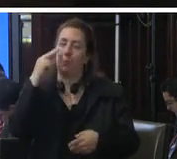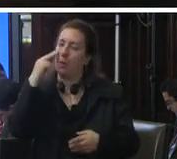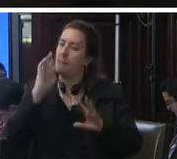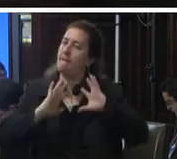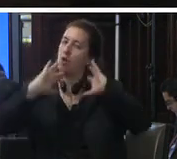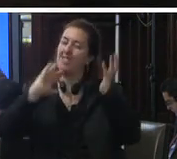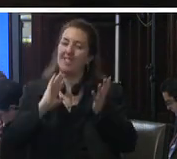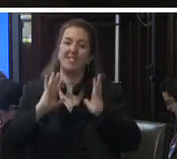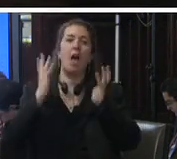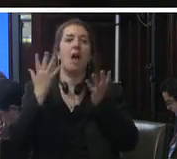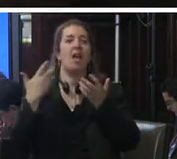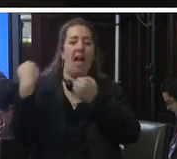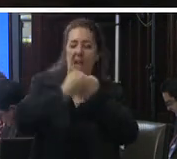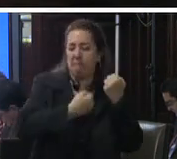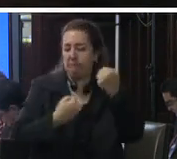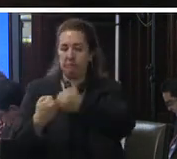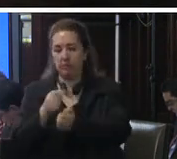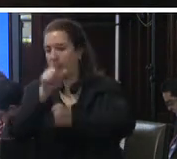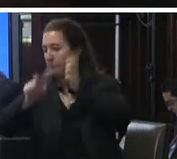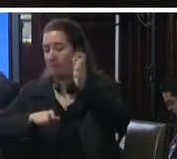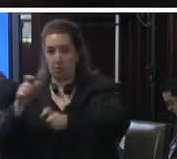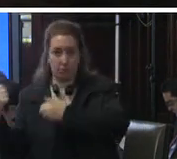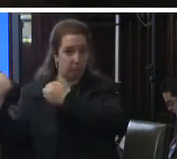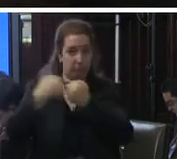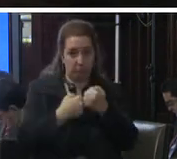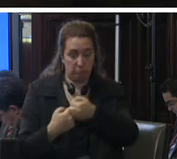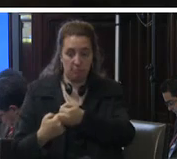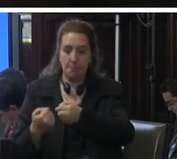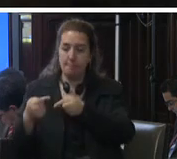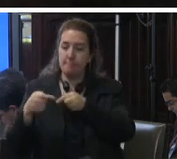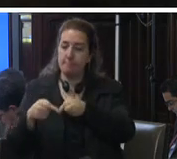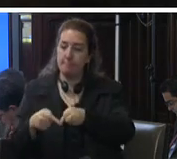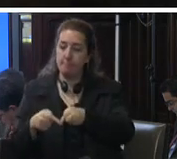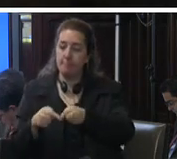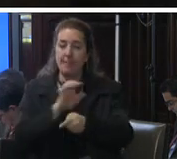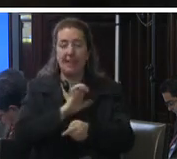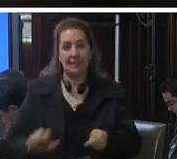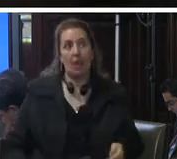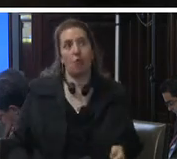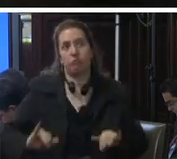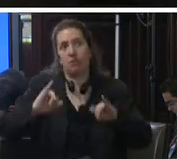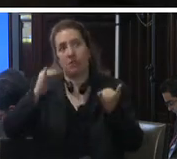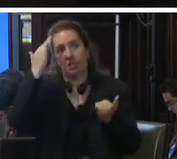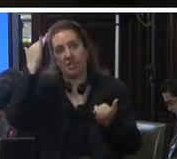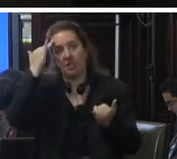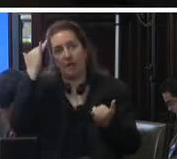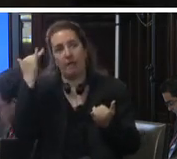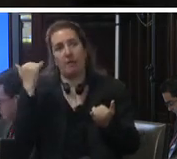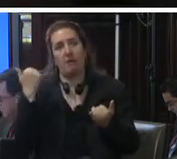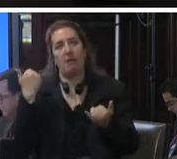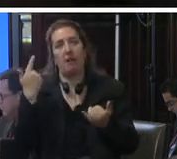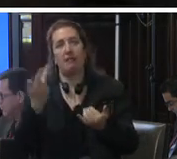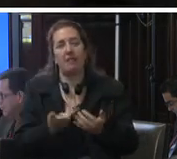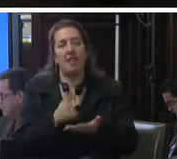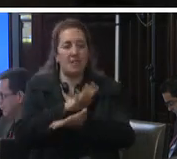son las riñas y las agresiones a terceros los estados en los que se tiene identificado una mayor cantidad de hechos